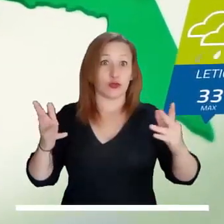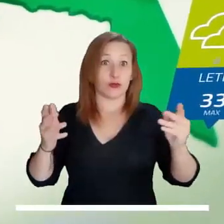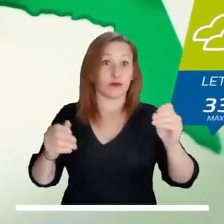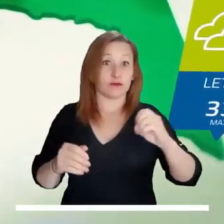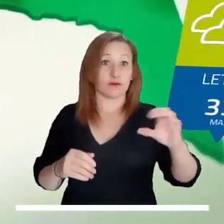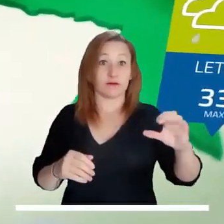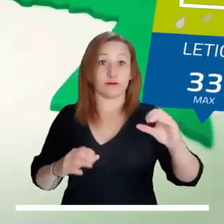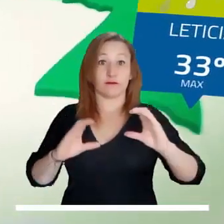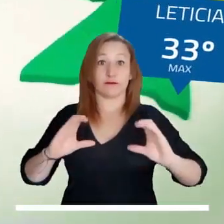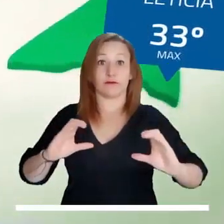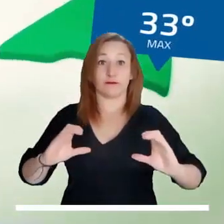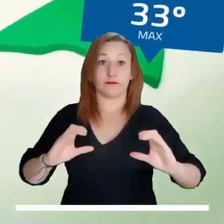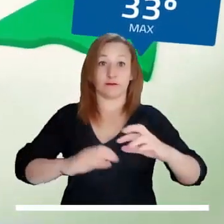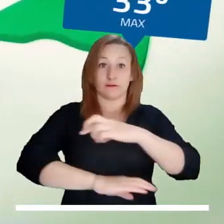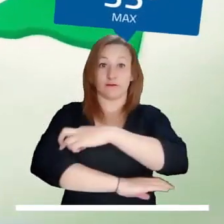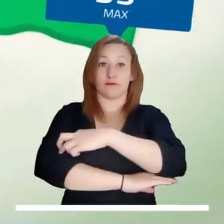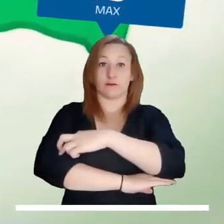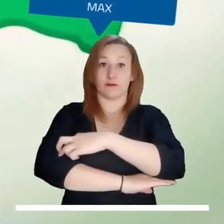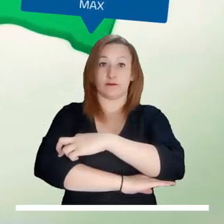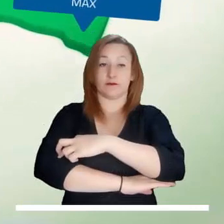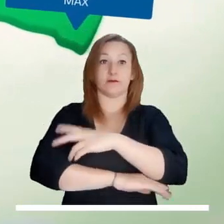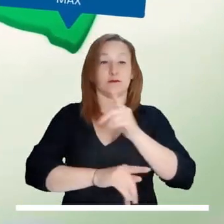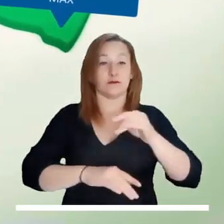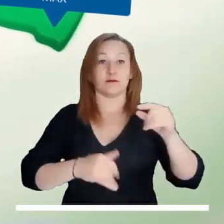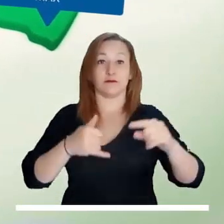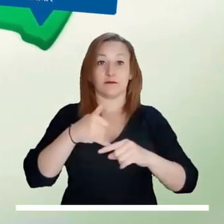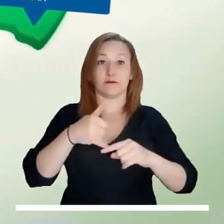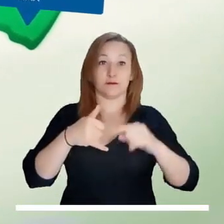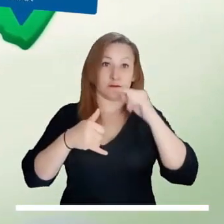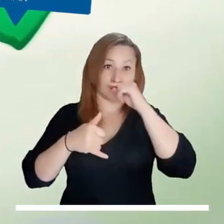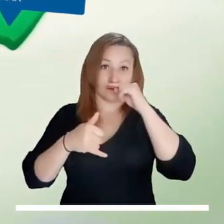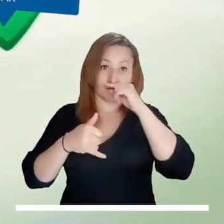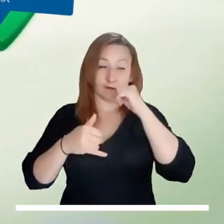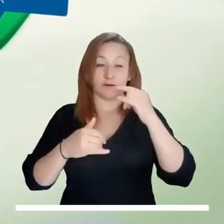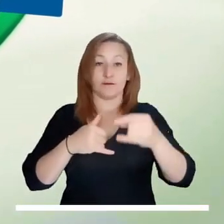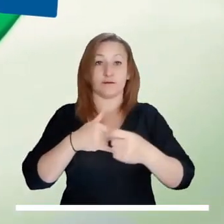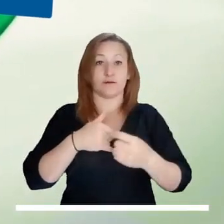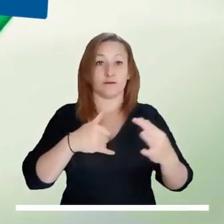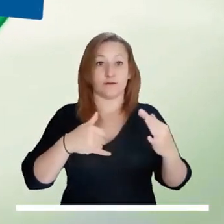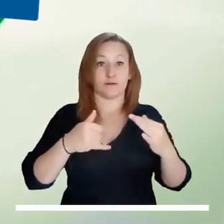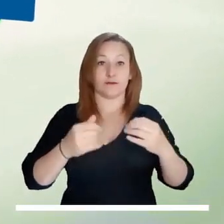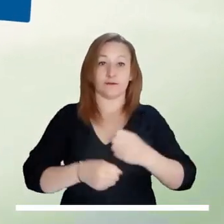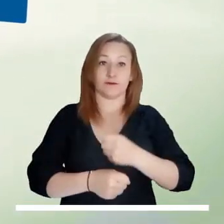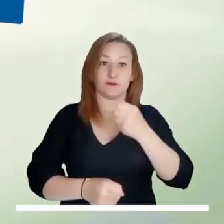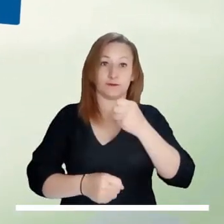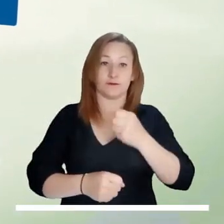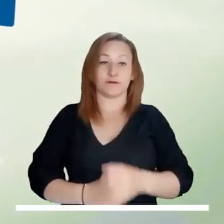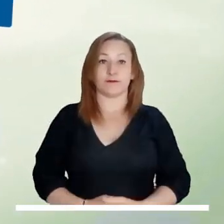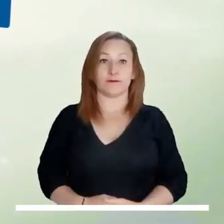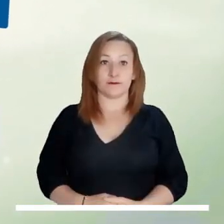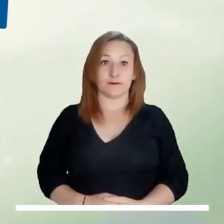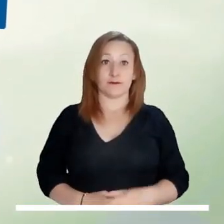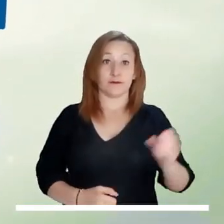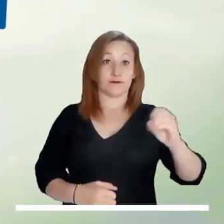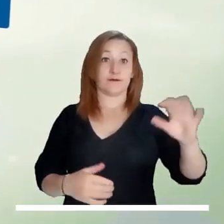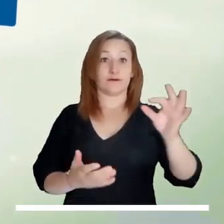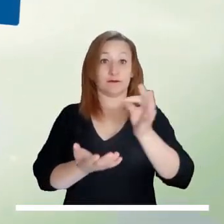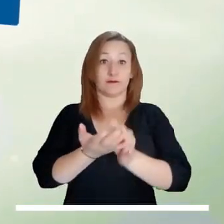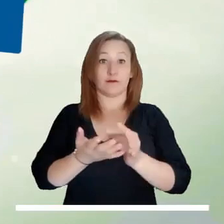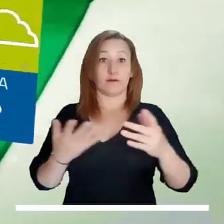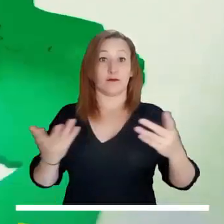las nubes y las lluvias se concentrarían en el occidente de Caquetá y Putumayo, así como en Amazonas, Guaviare y Baupés.